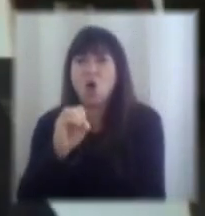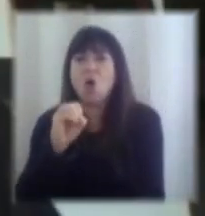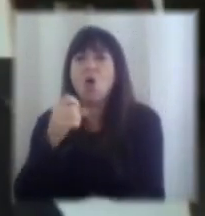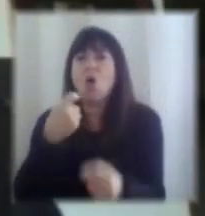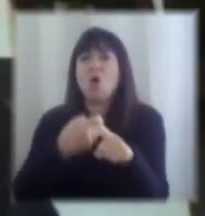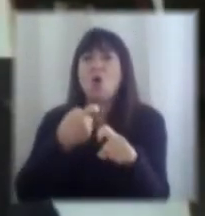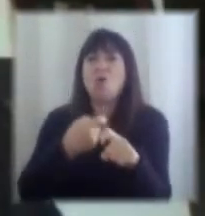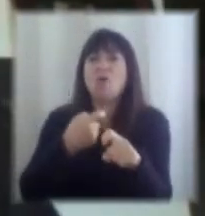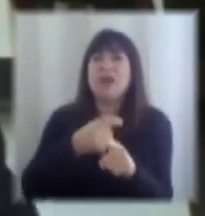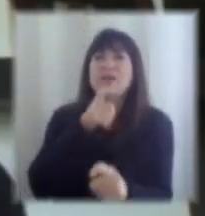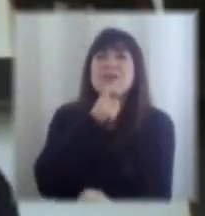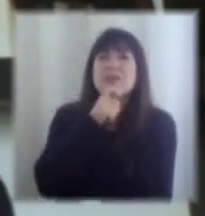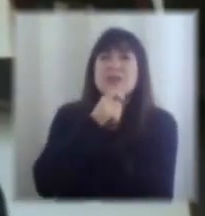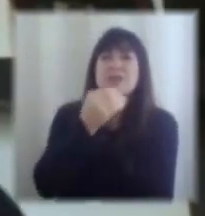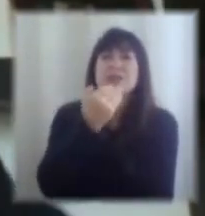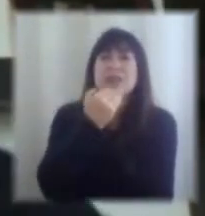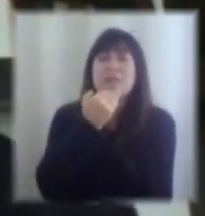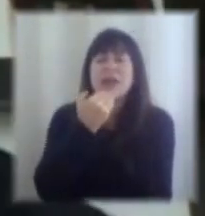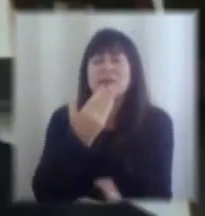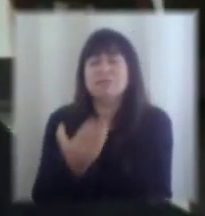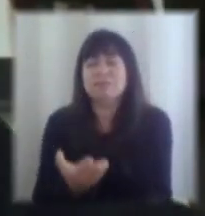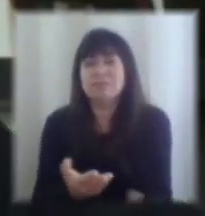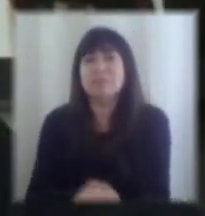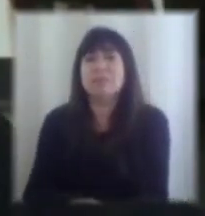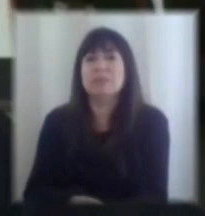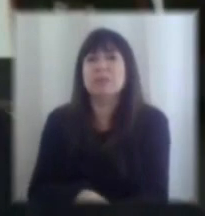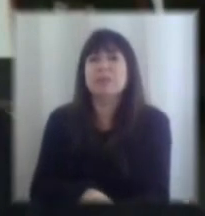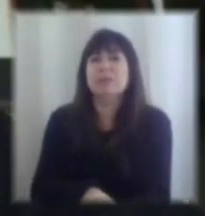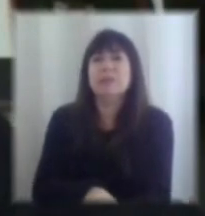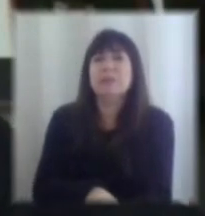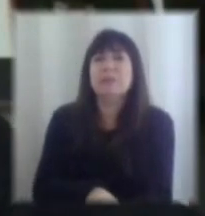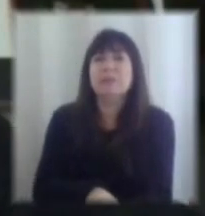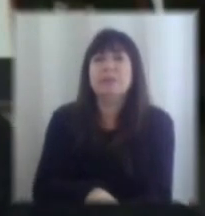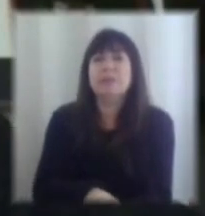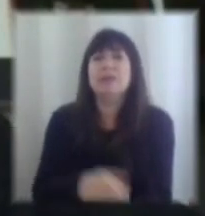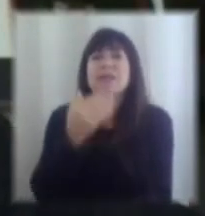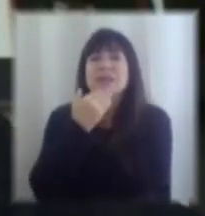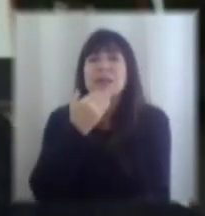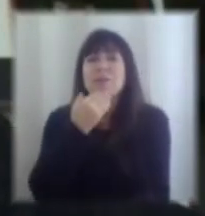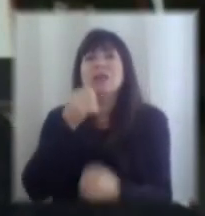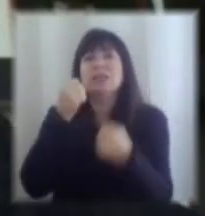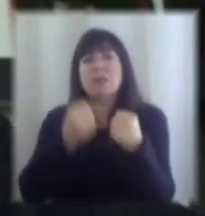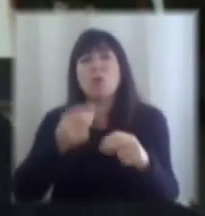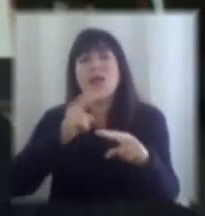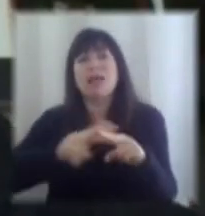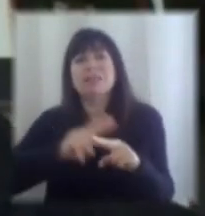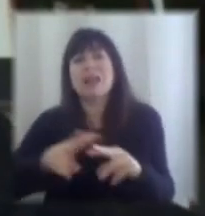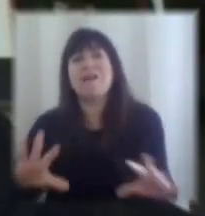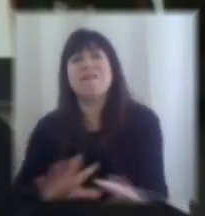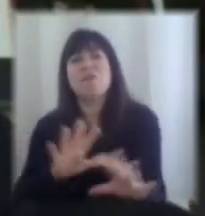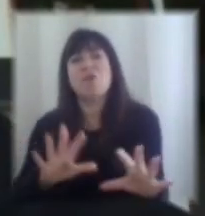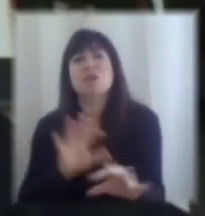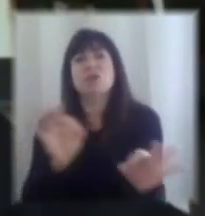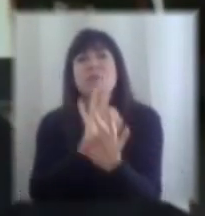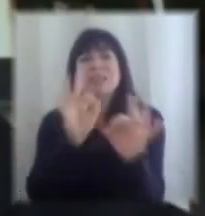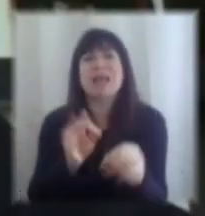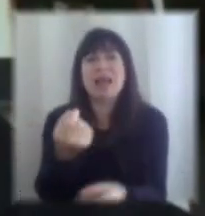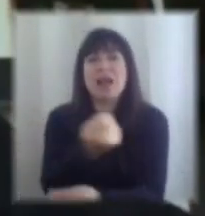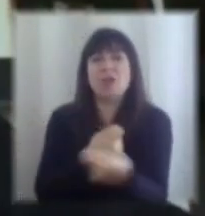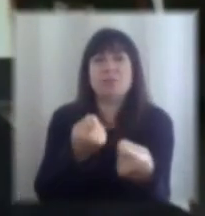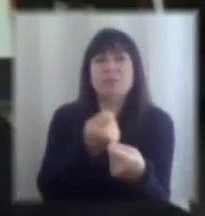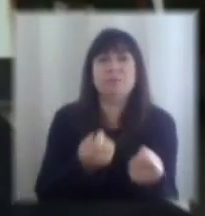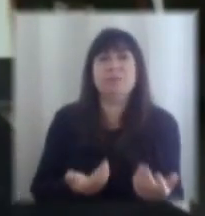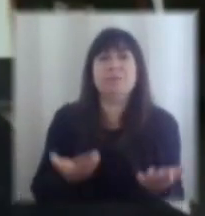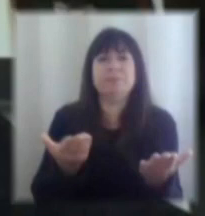horarios las baterías de litio se están produciendo en China eso no debe sorprender pero si se puede hacer algún esfuerzo especial con la economía de servicios lo que también pasa por la